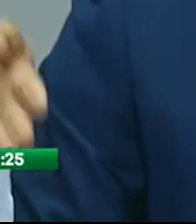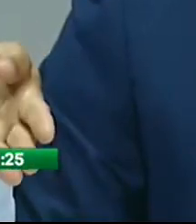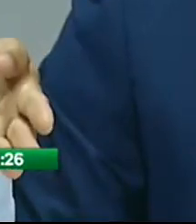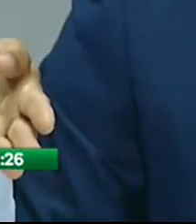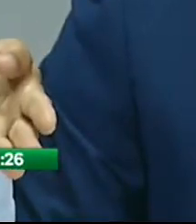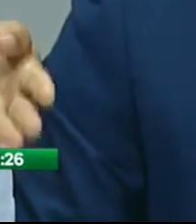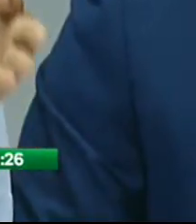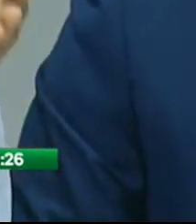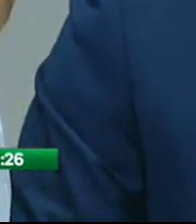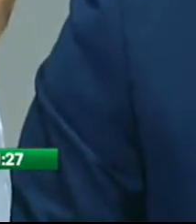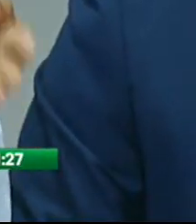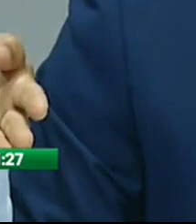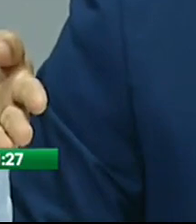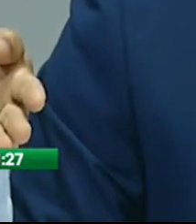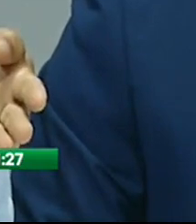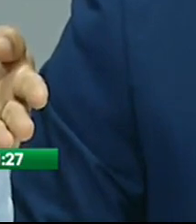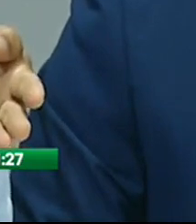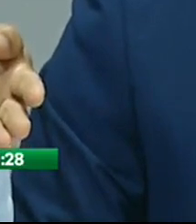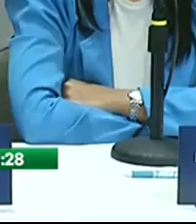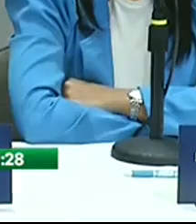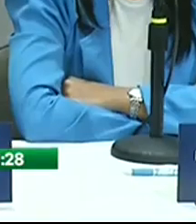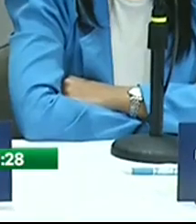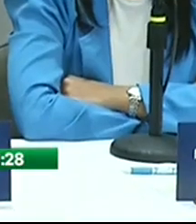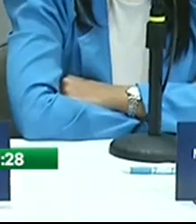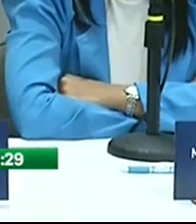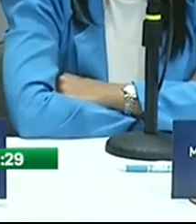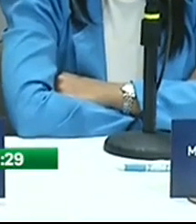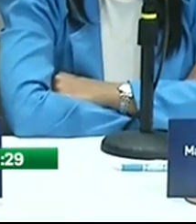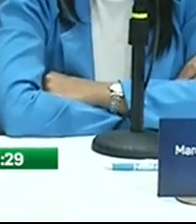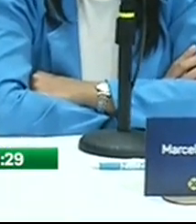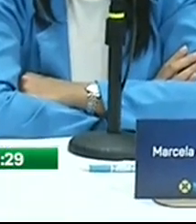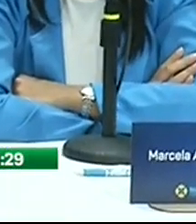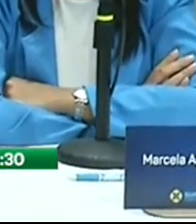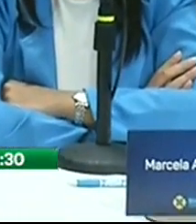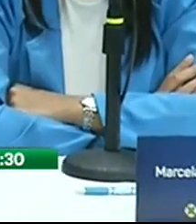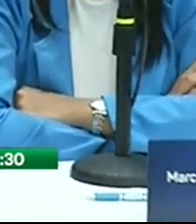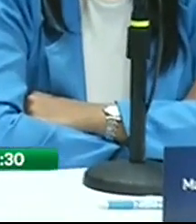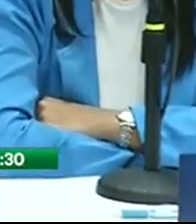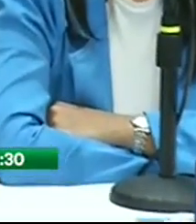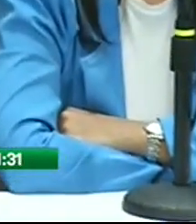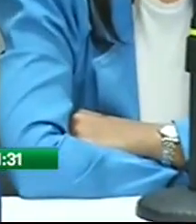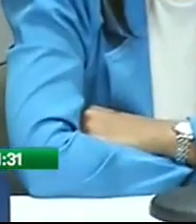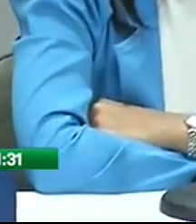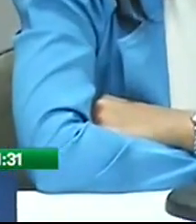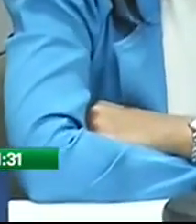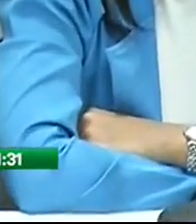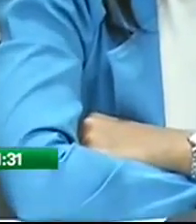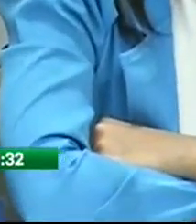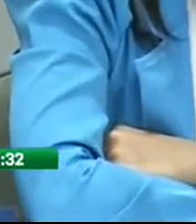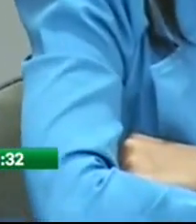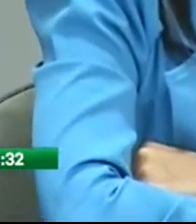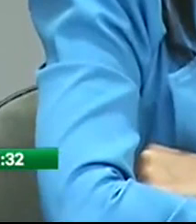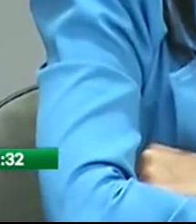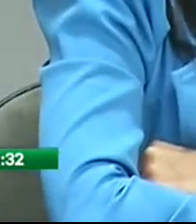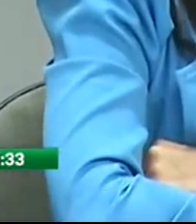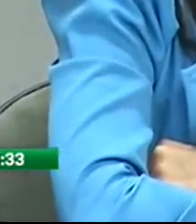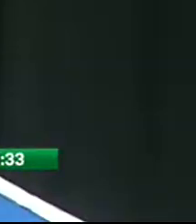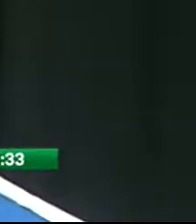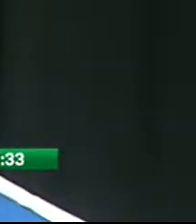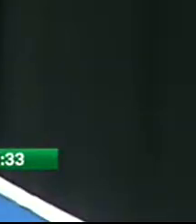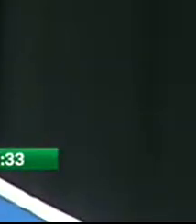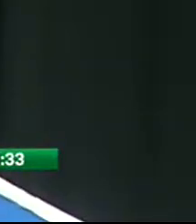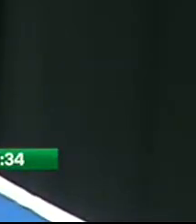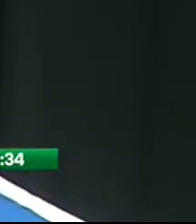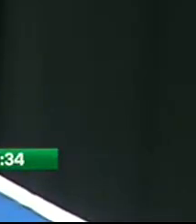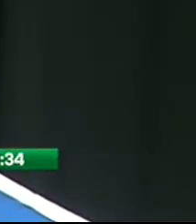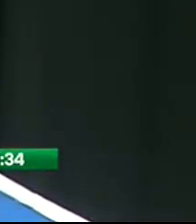participaron de forma establecida mediante sorteos. Así se desarrolló ese acto que aporta a la democracia. Con eso el CNE espera que